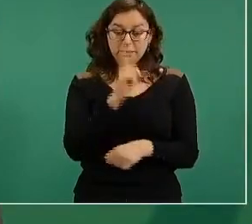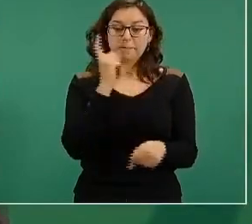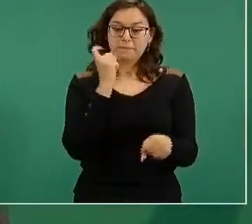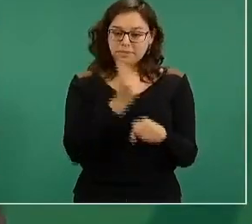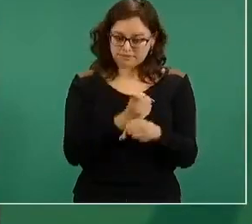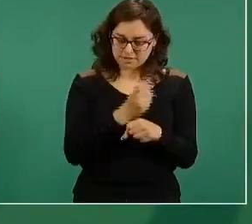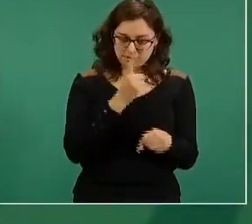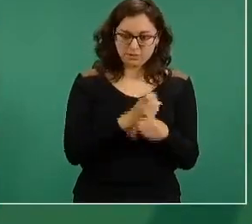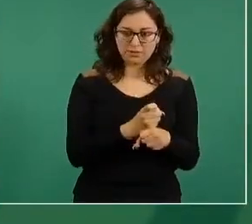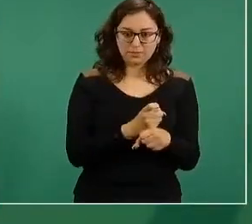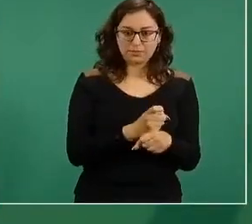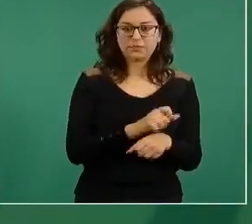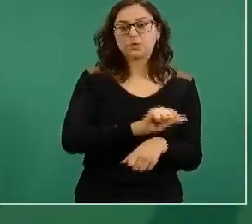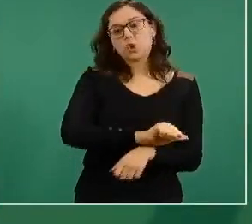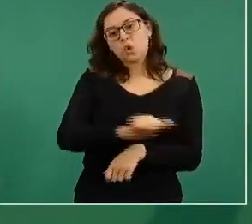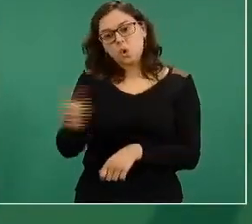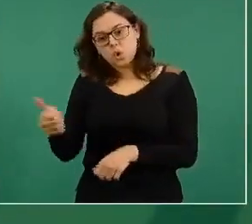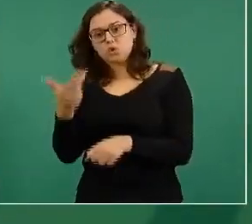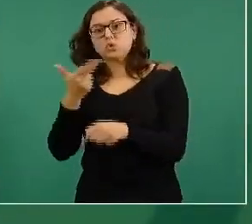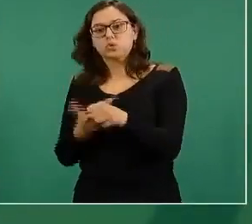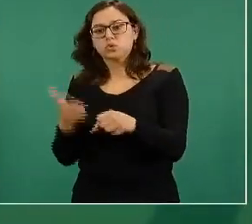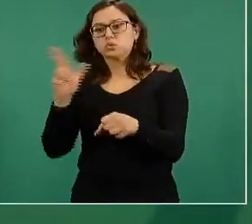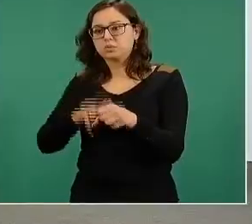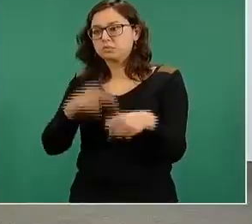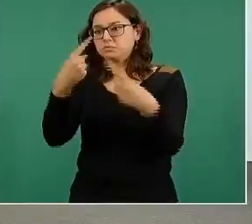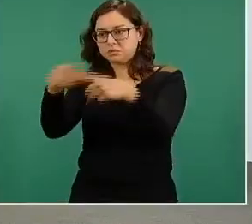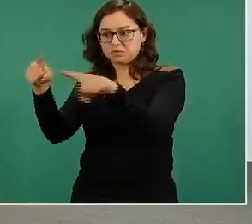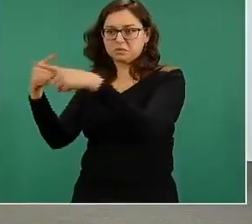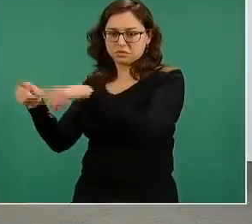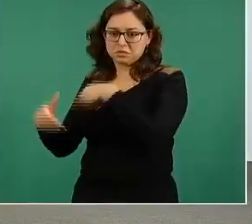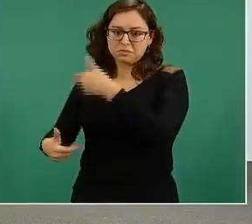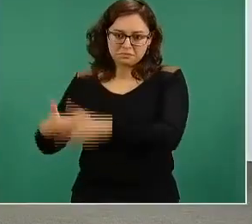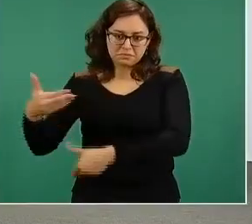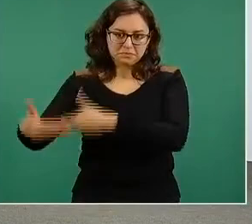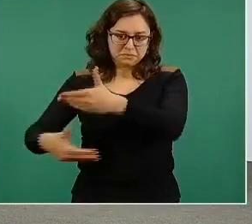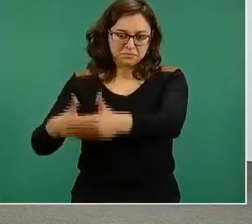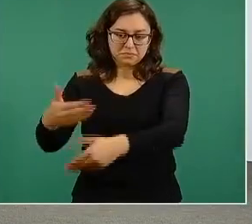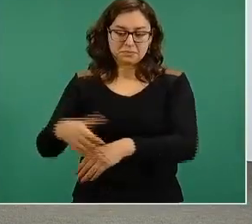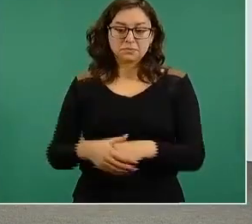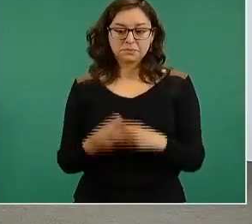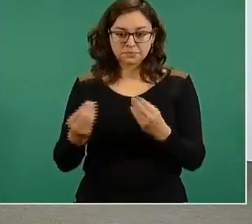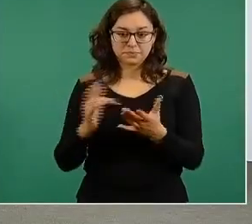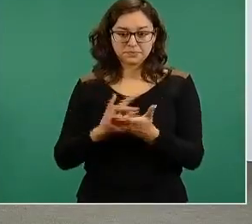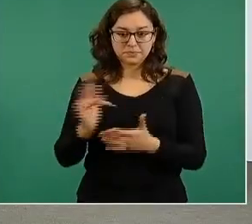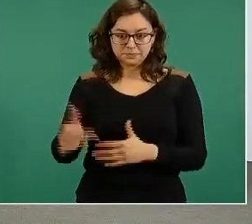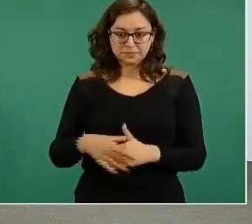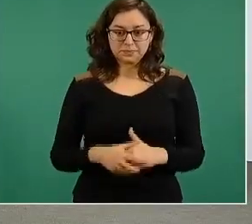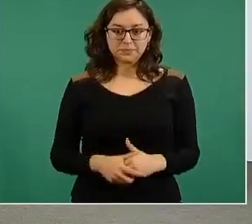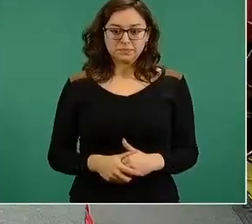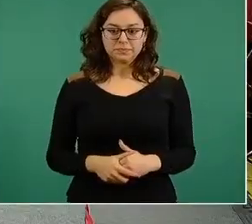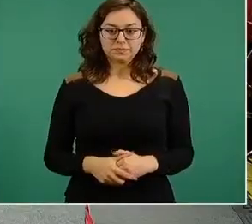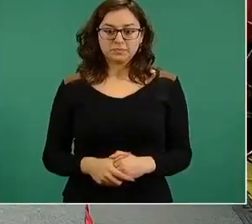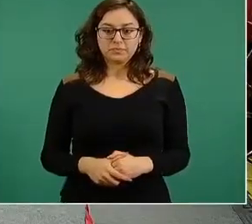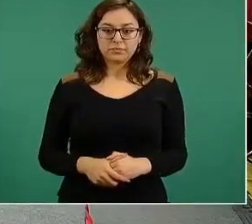y el resto de personal de salud en consecuencia. Natalia, muchas gracias. Por favor.